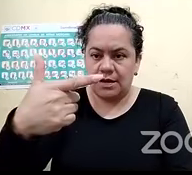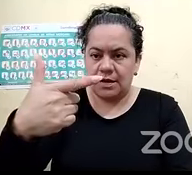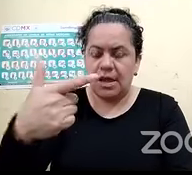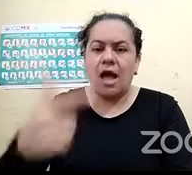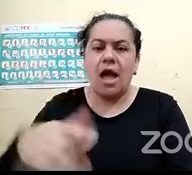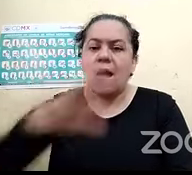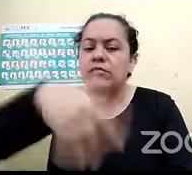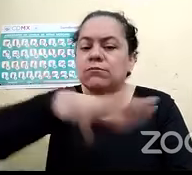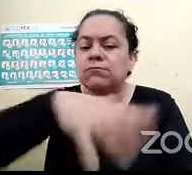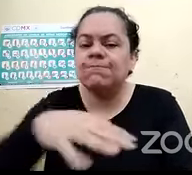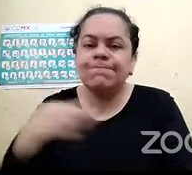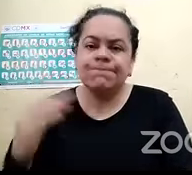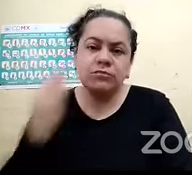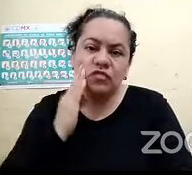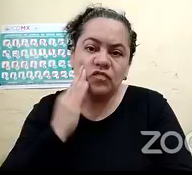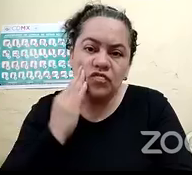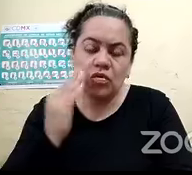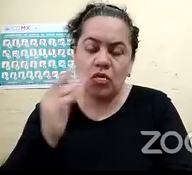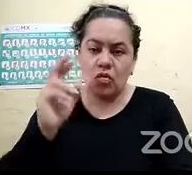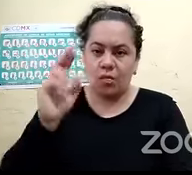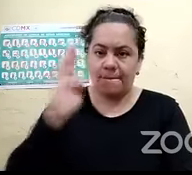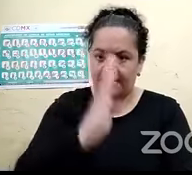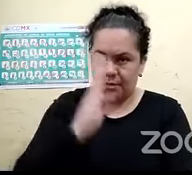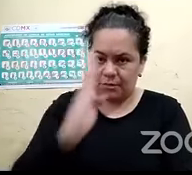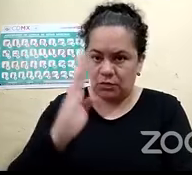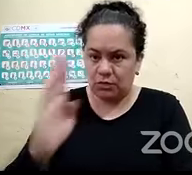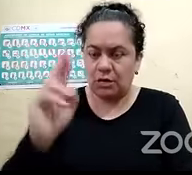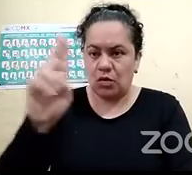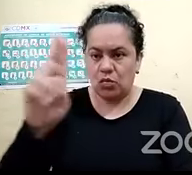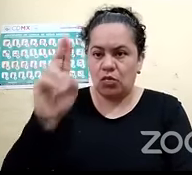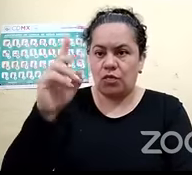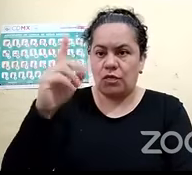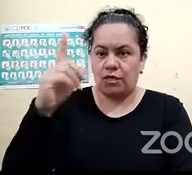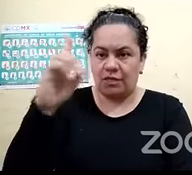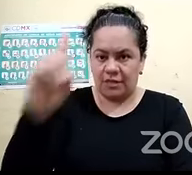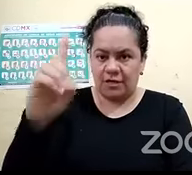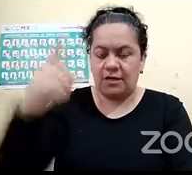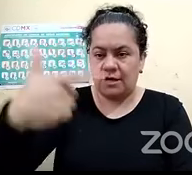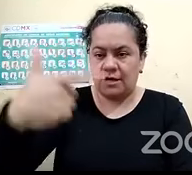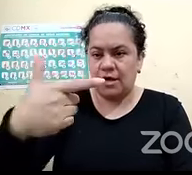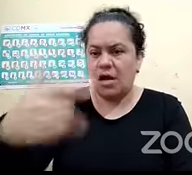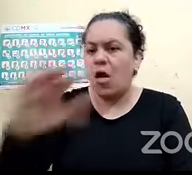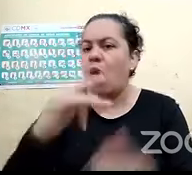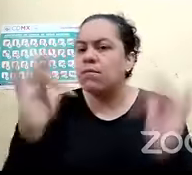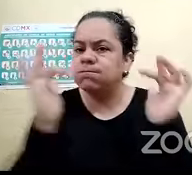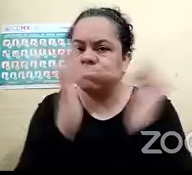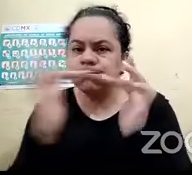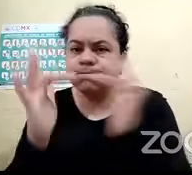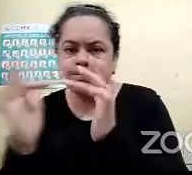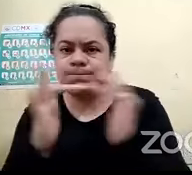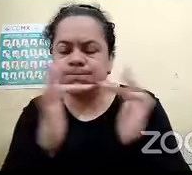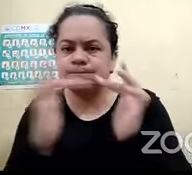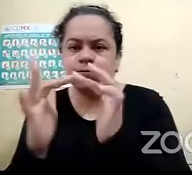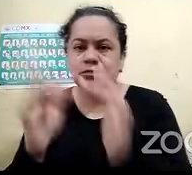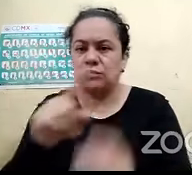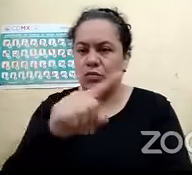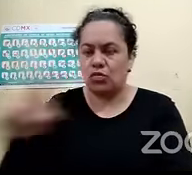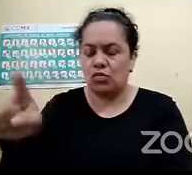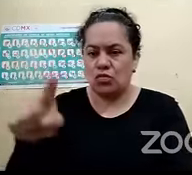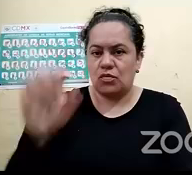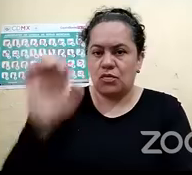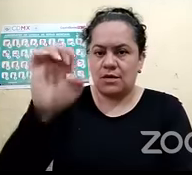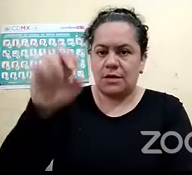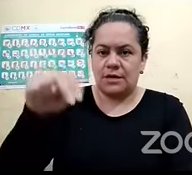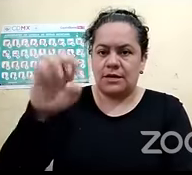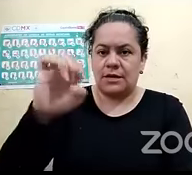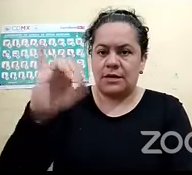Biblioteca UDG Virtual o pueden escribirme a mi correo en neida.rendon